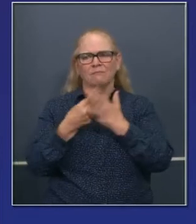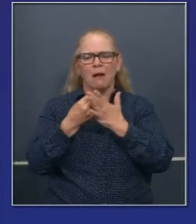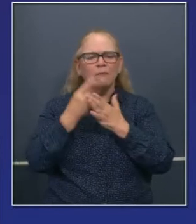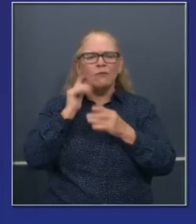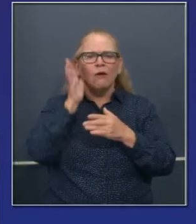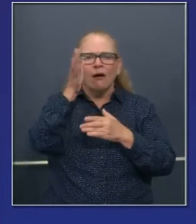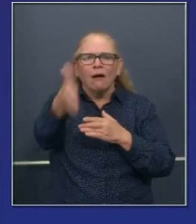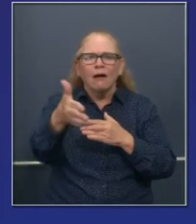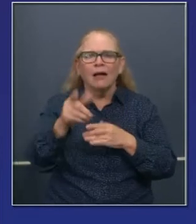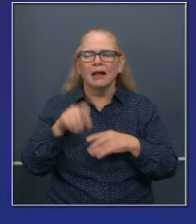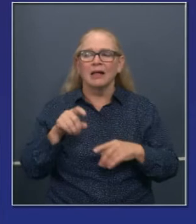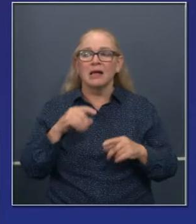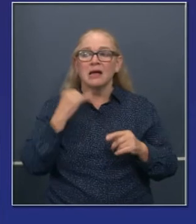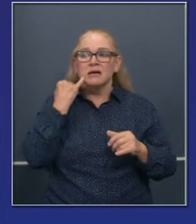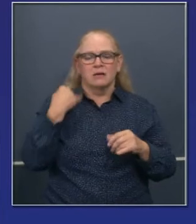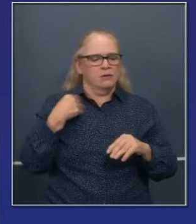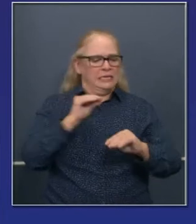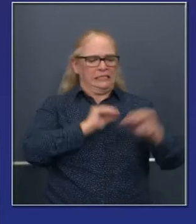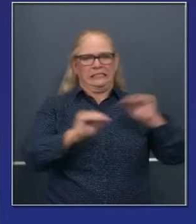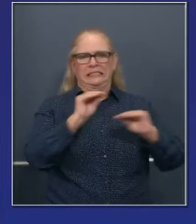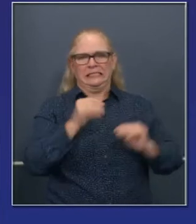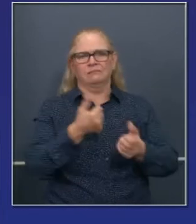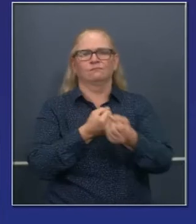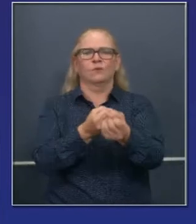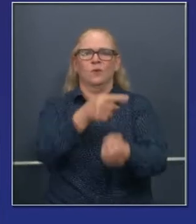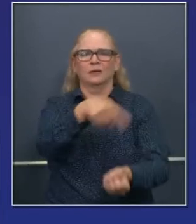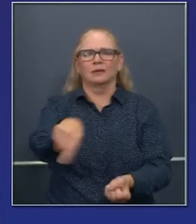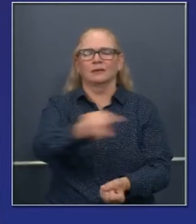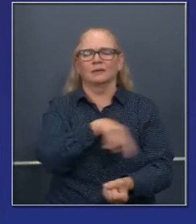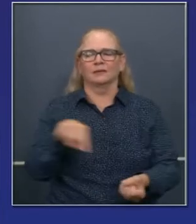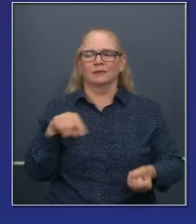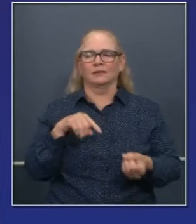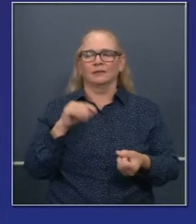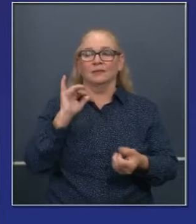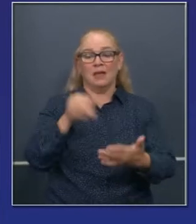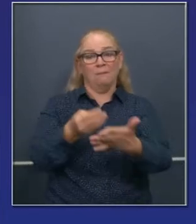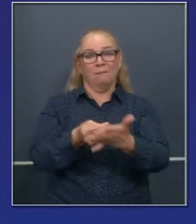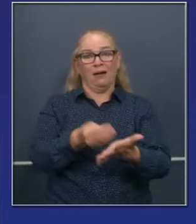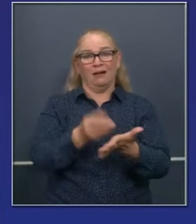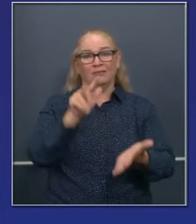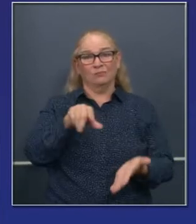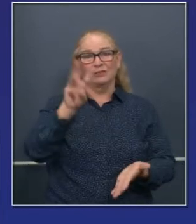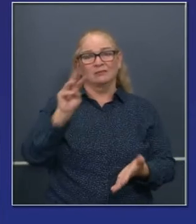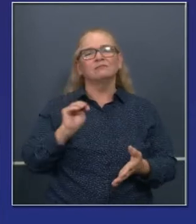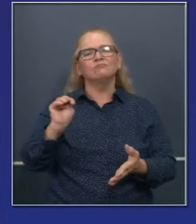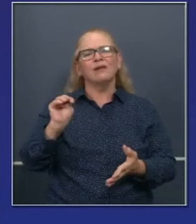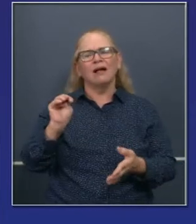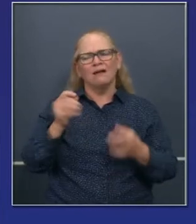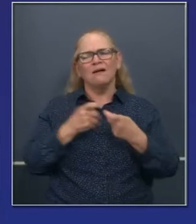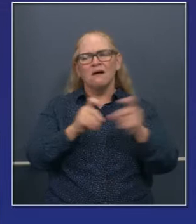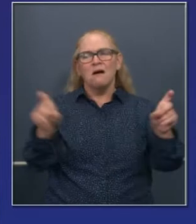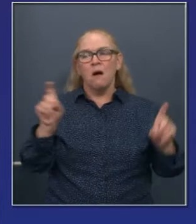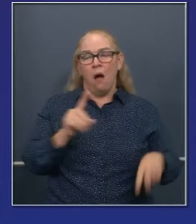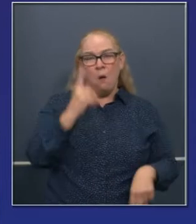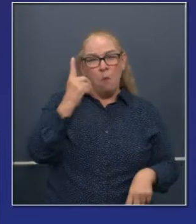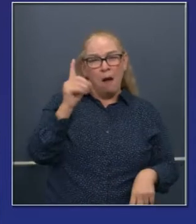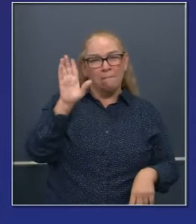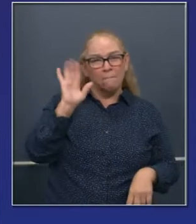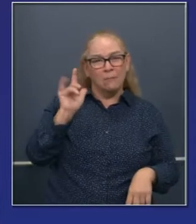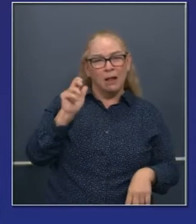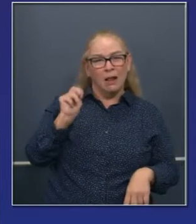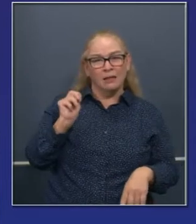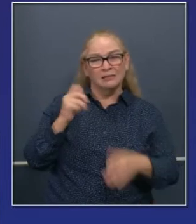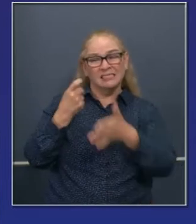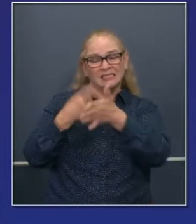directas en su bolsillo. Tenemos un presupuesto que ya hemos pasado esos dólares a la gente en tiempo real, más de mil millones de dólares